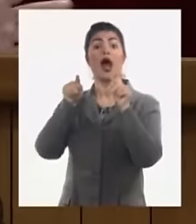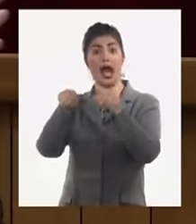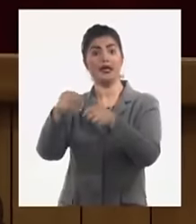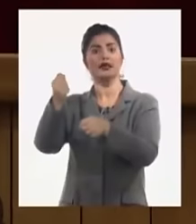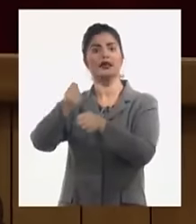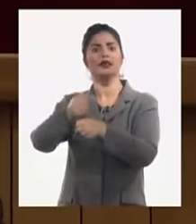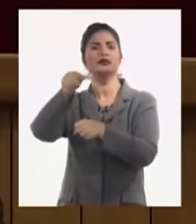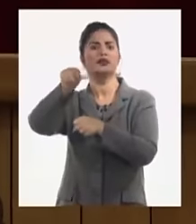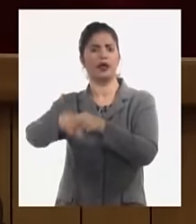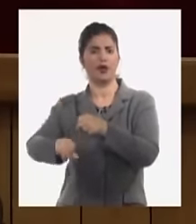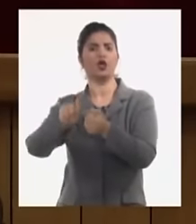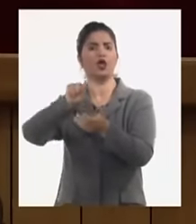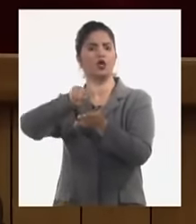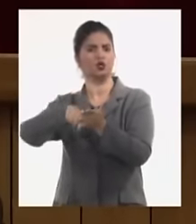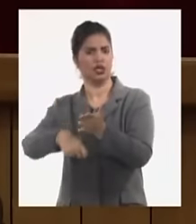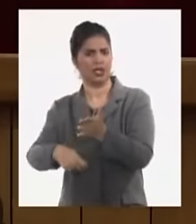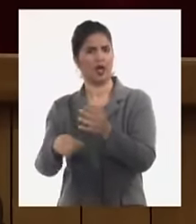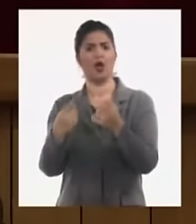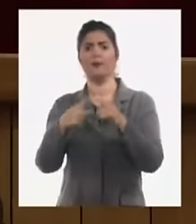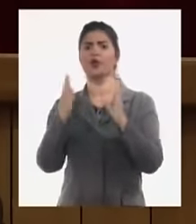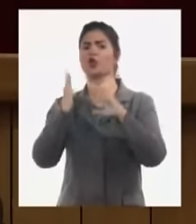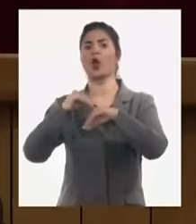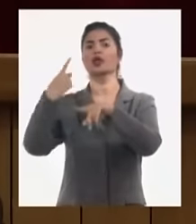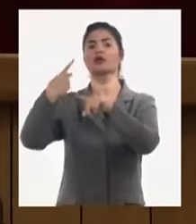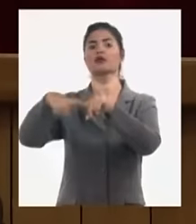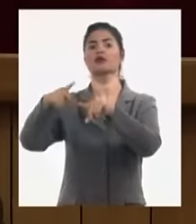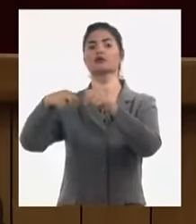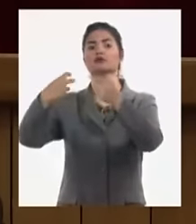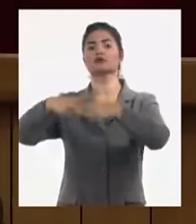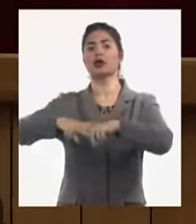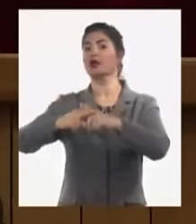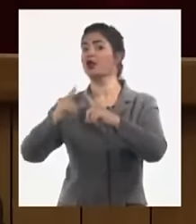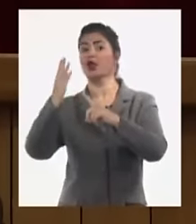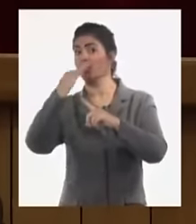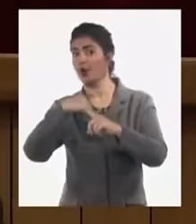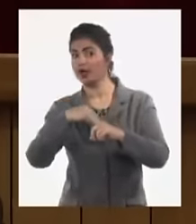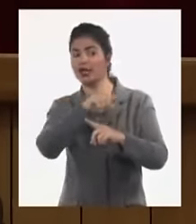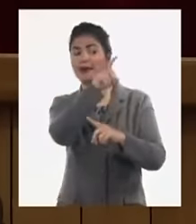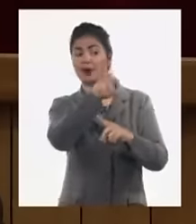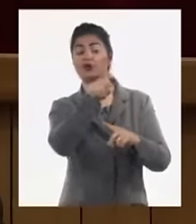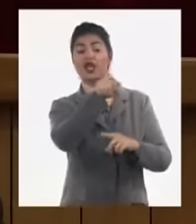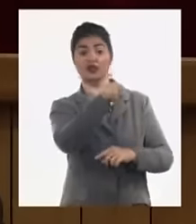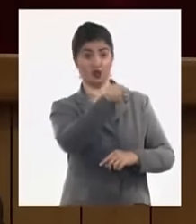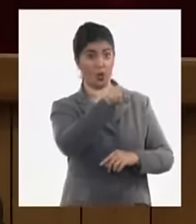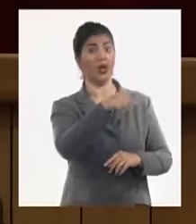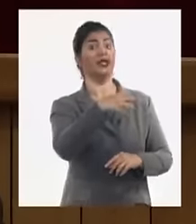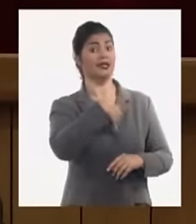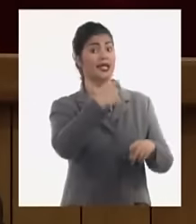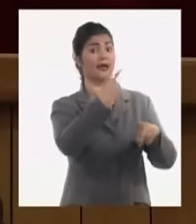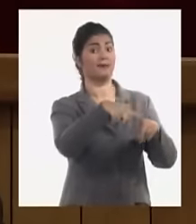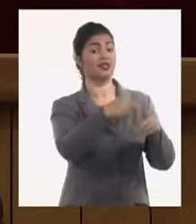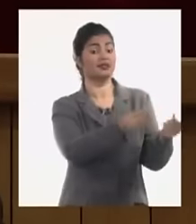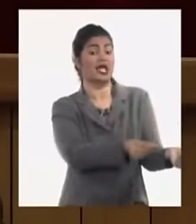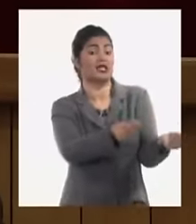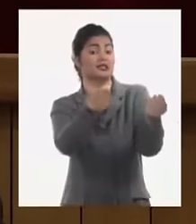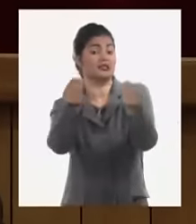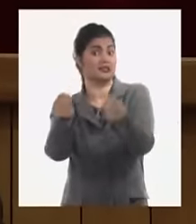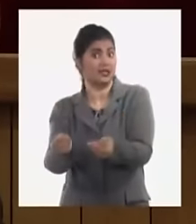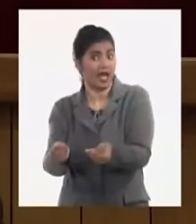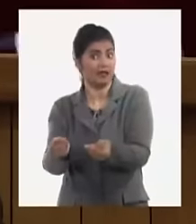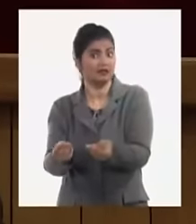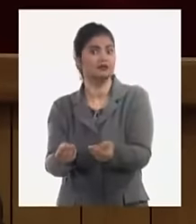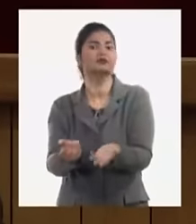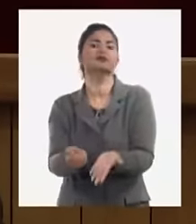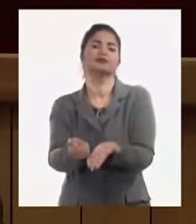y tengo un equipo roto y no tengo piezas usted tiene mi pime quien sea usted tiene financiamiento bueno ayúdenme